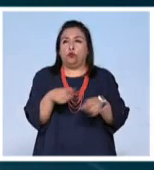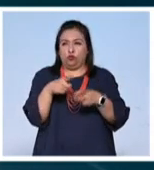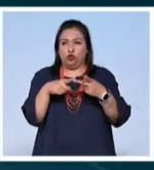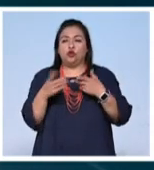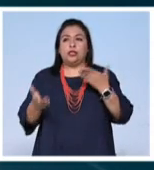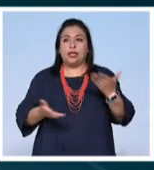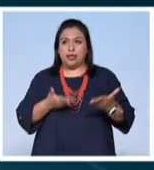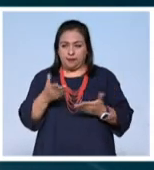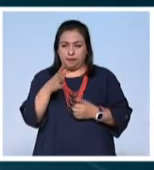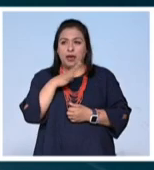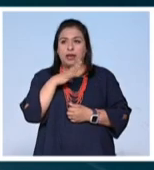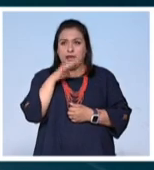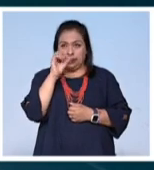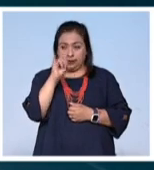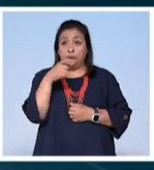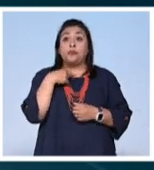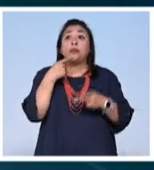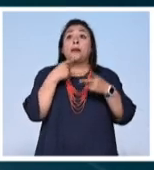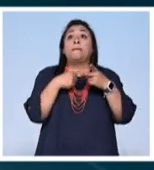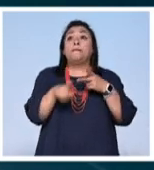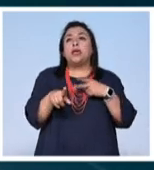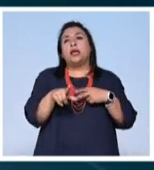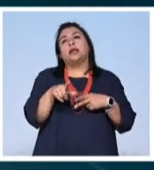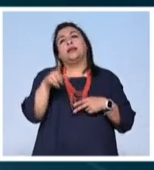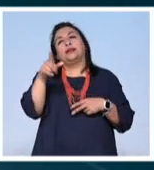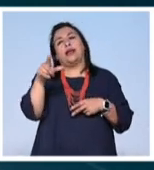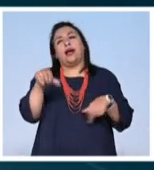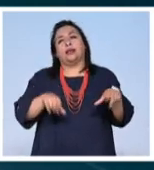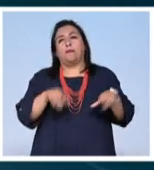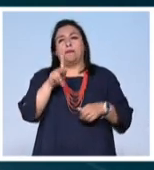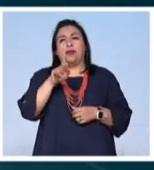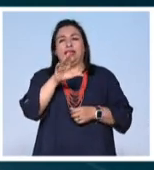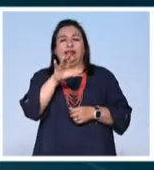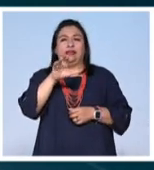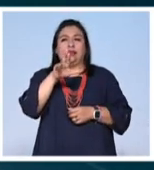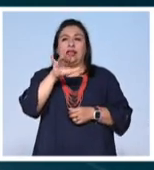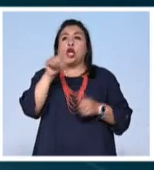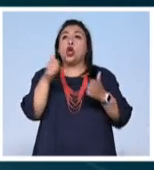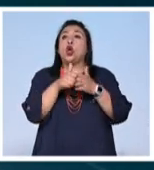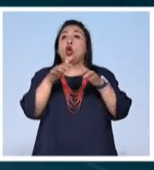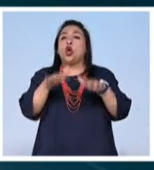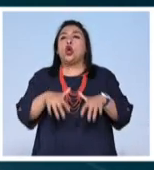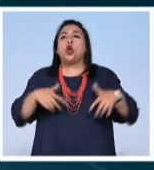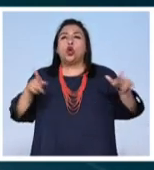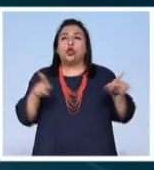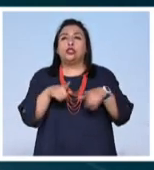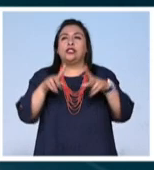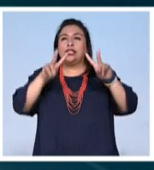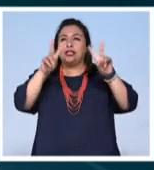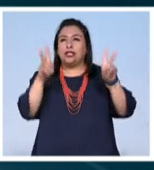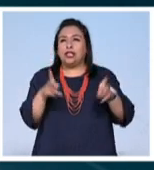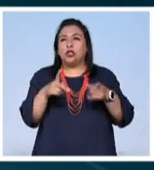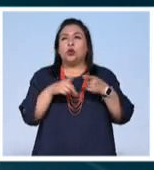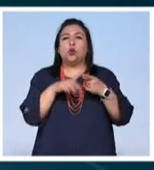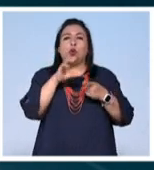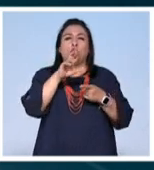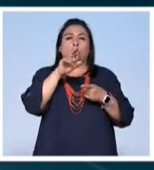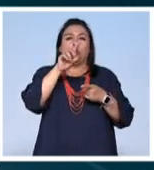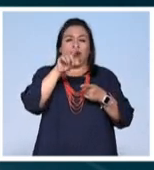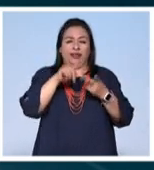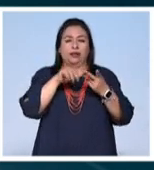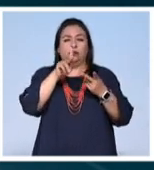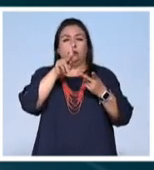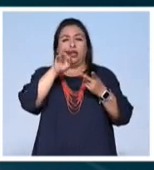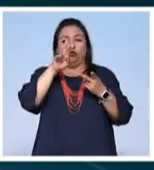y danza. Inicia las donadas pincelianas con el concierto titulado Cuerdas, Percusión y Aliento